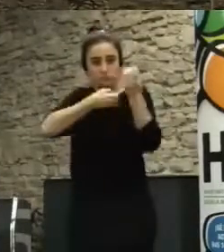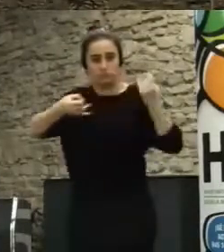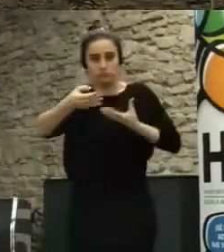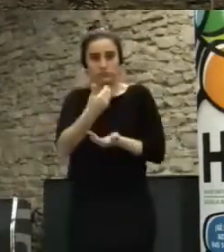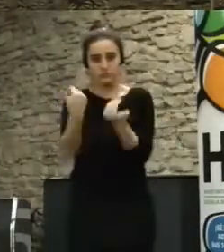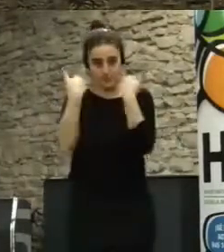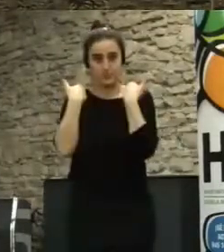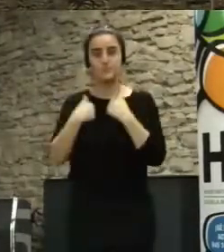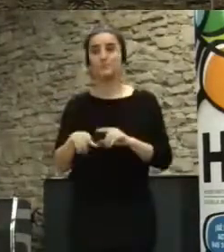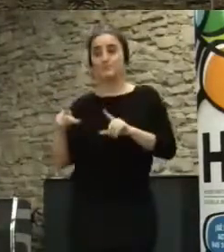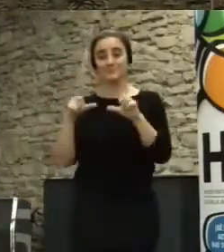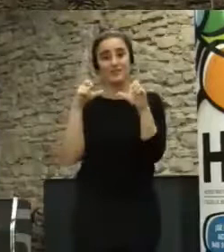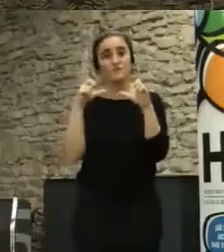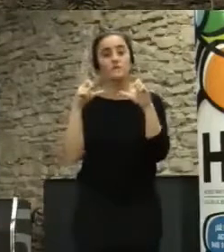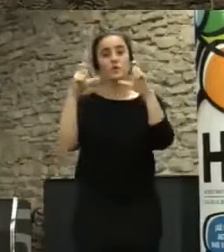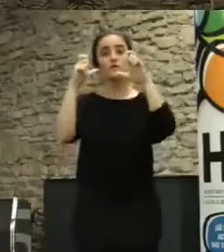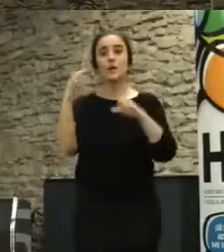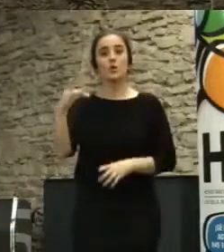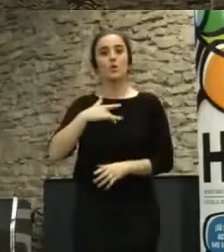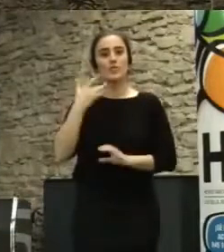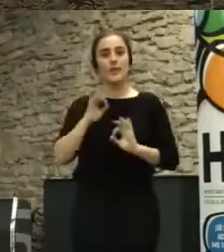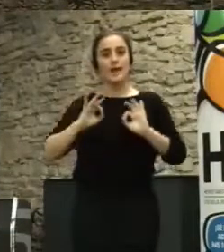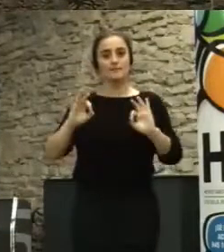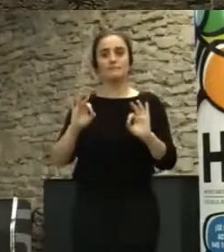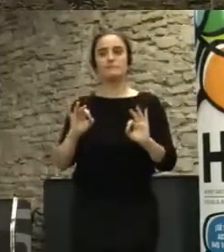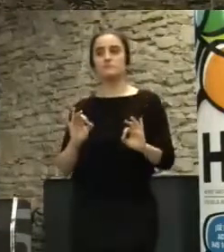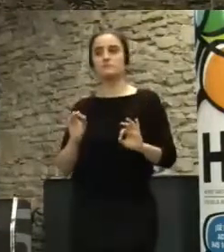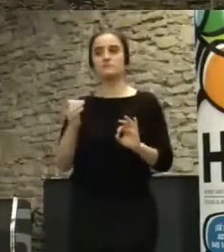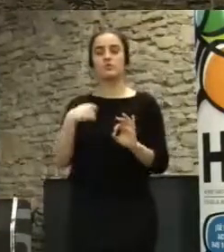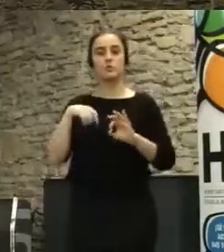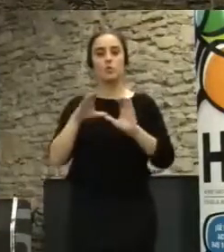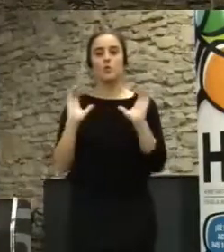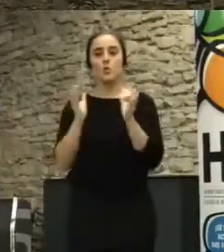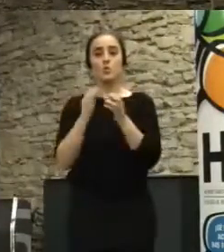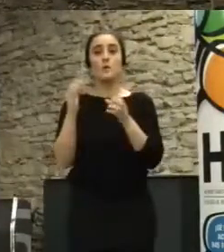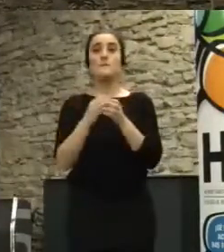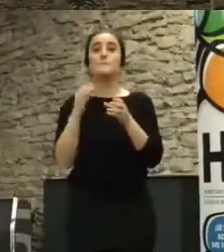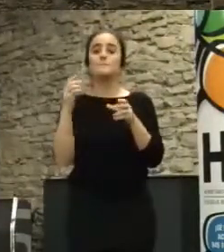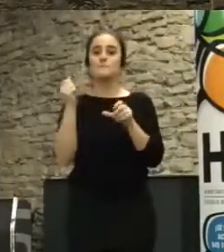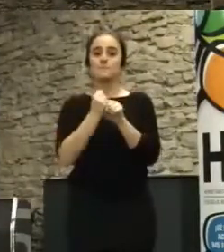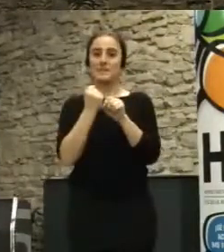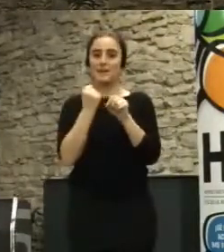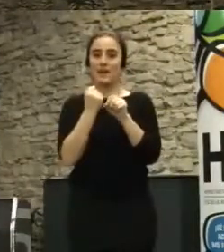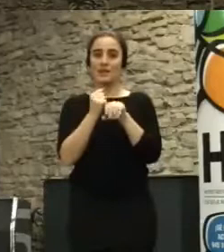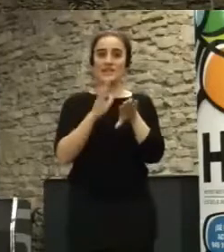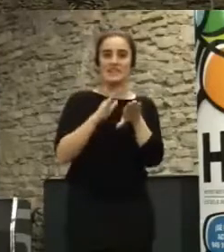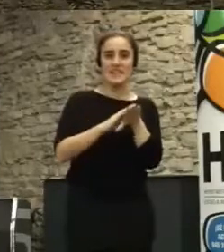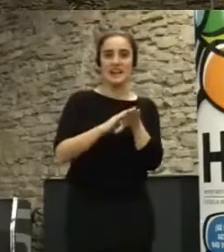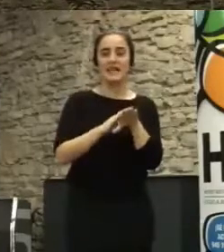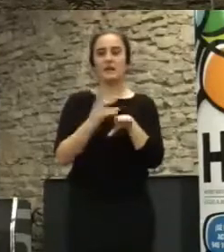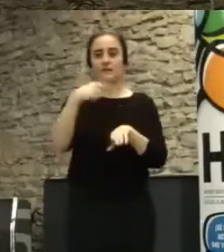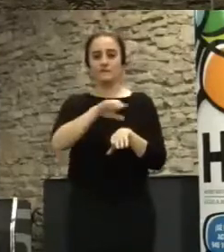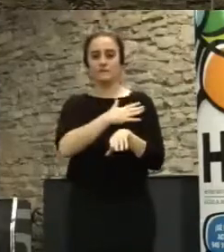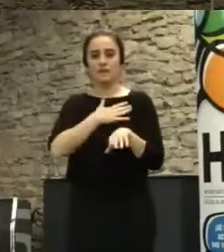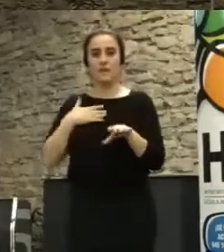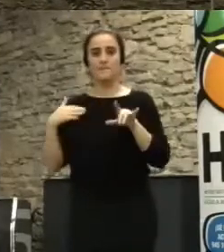fotografía de un día que un poco los militantes del partido, y los trabajadores de tierras populares intentaron entrar a una